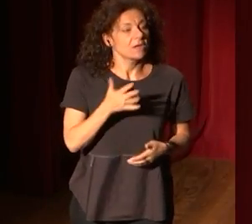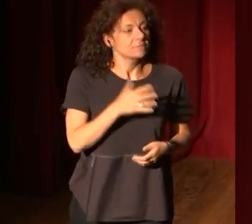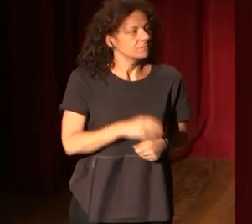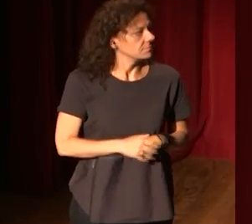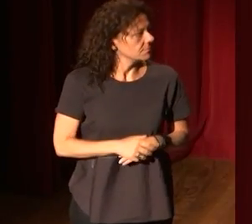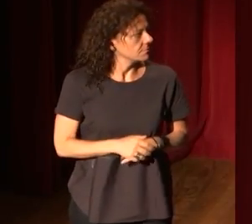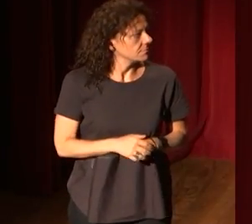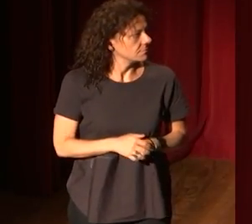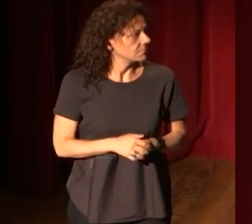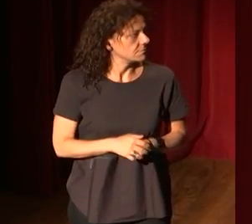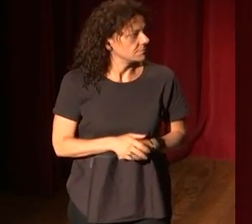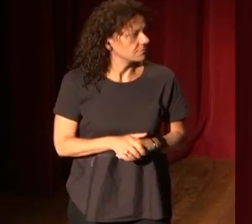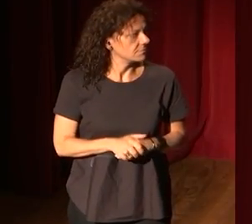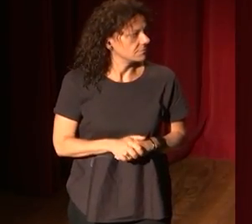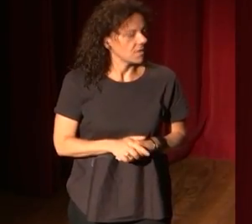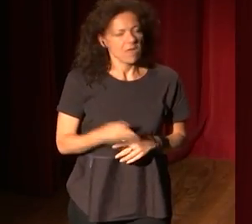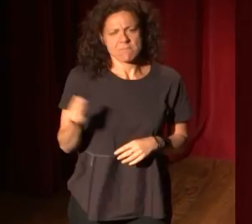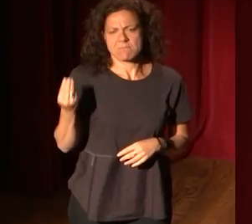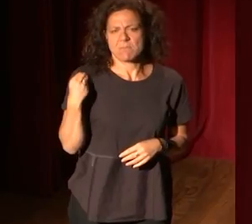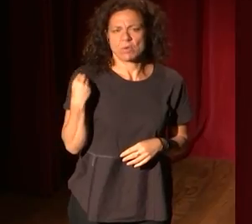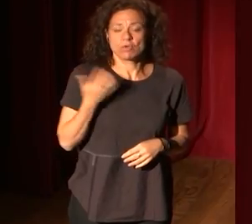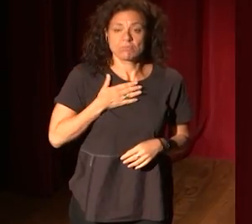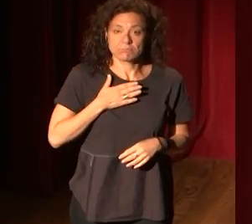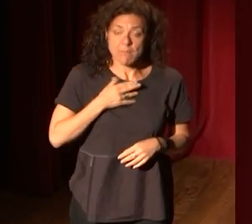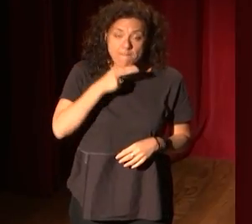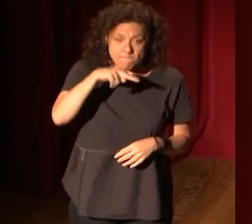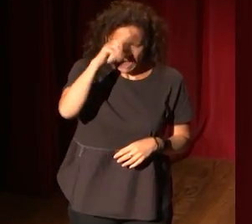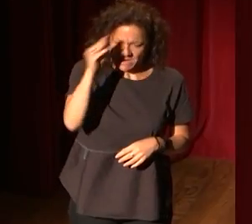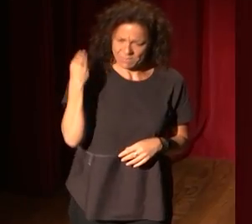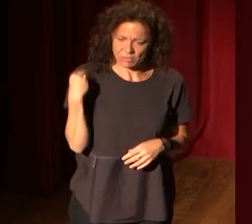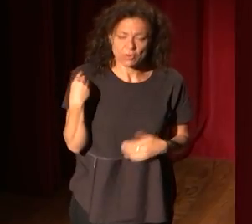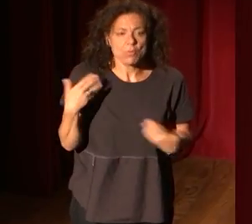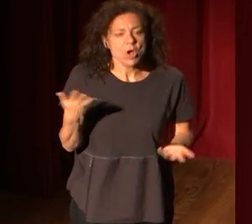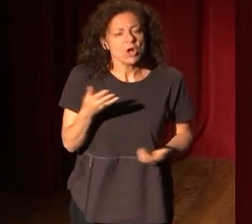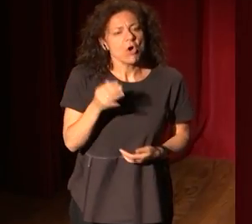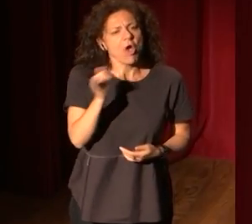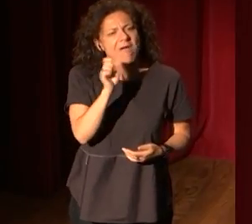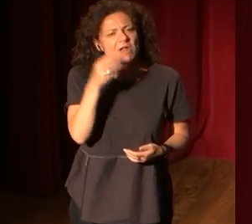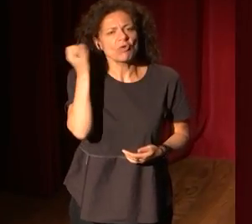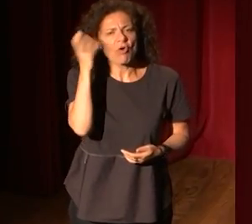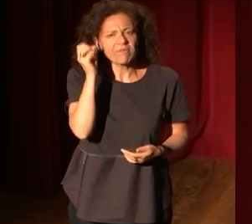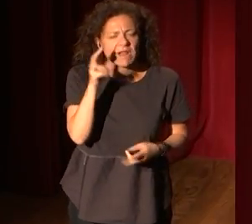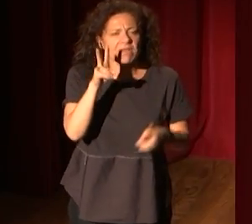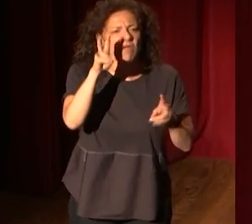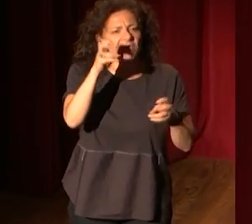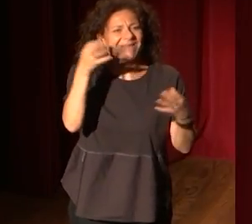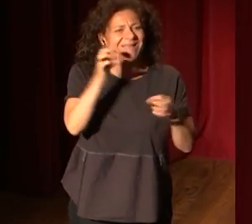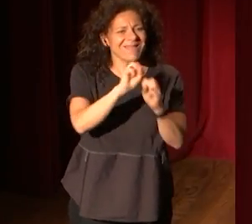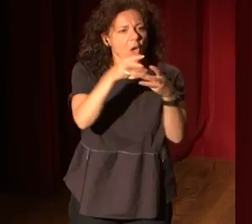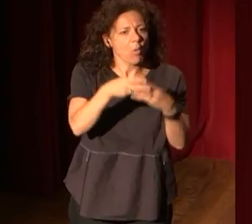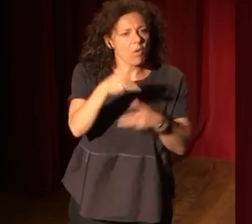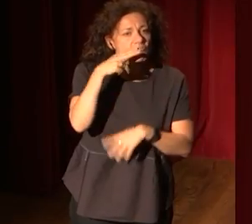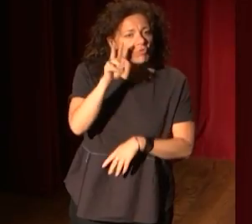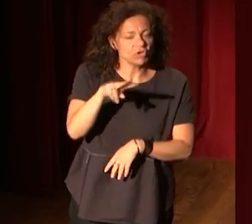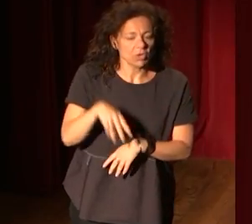preguntó mi padre, bueno, Javier, ¿vas a dar una conferencia y qué vas a hablar? ¿De la web del museo? Y yo no,